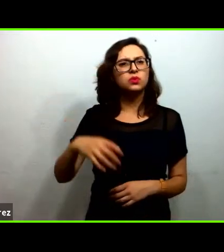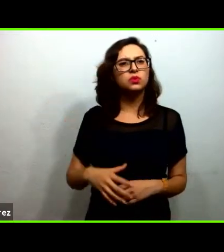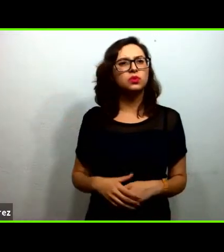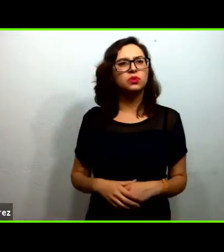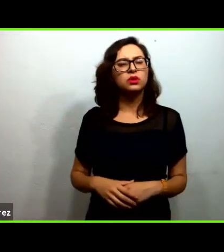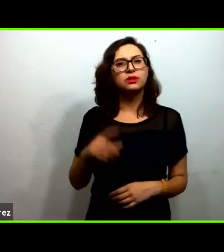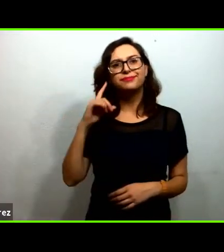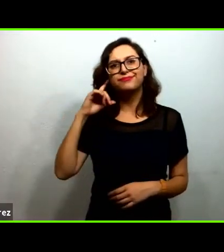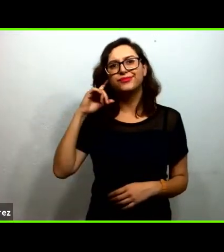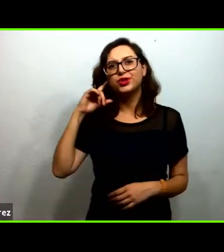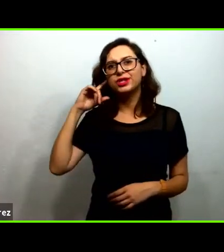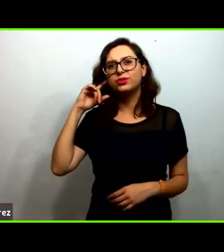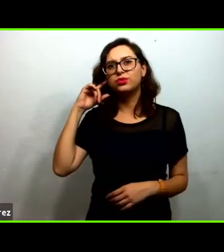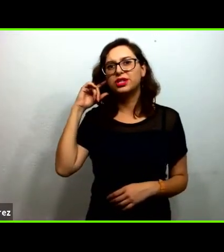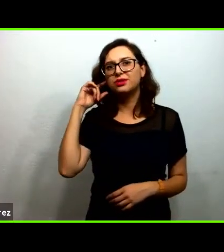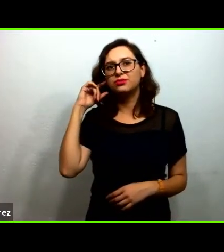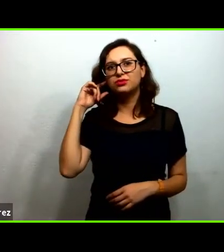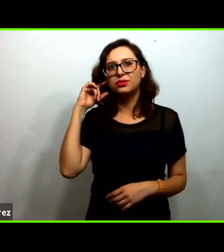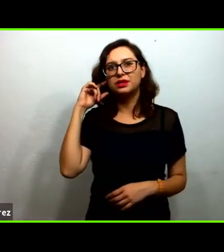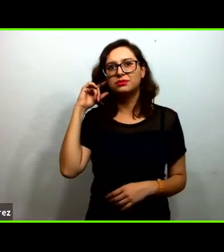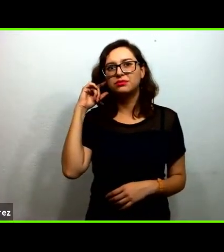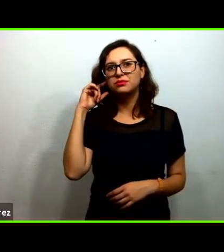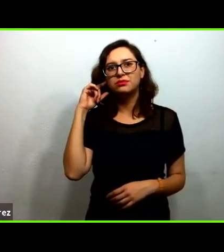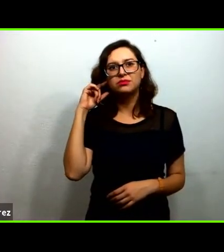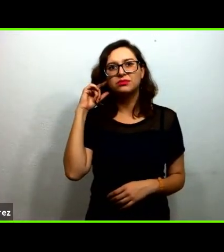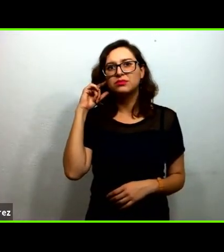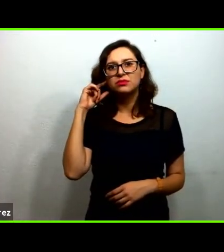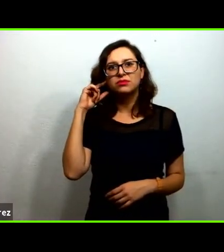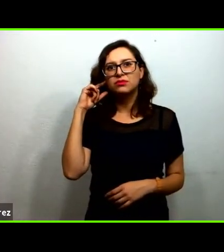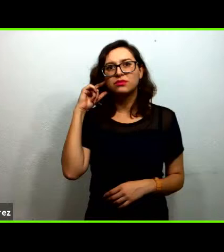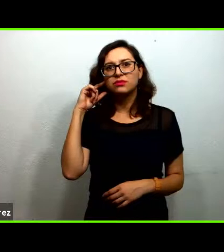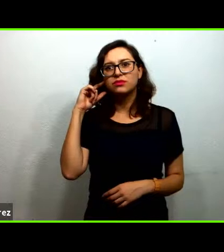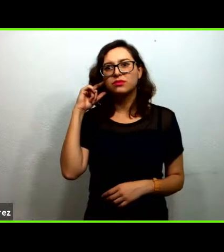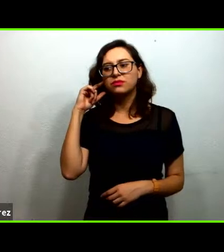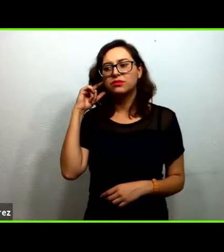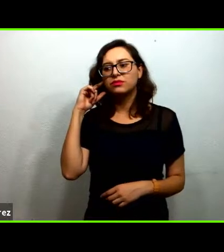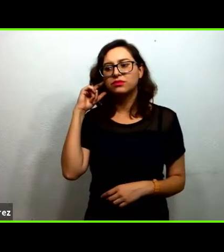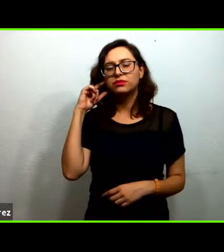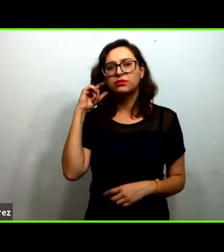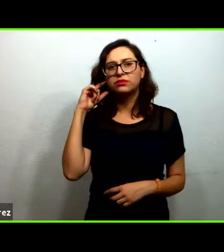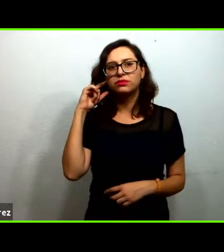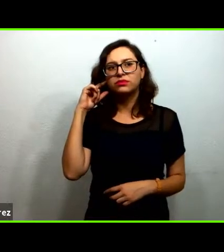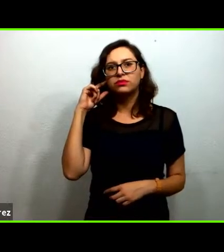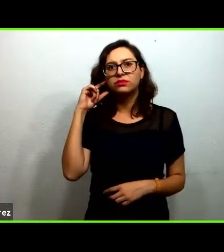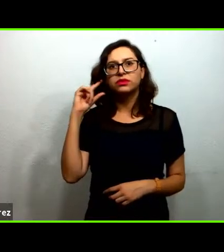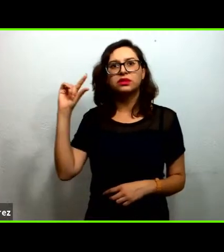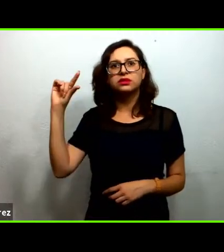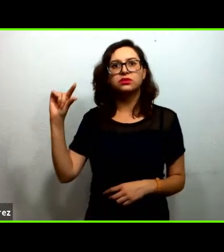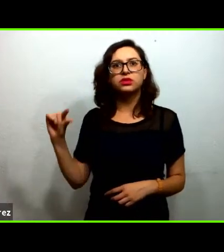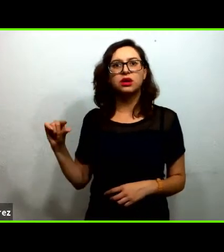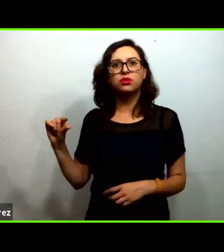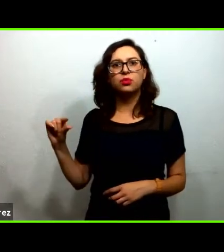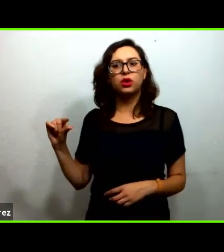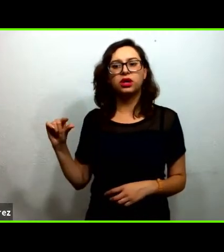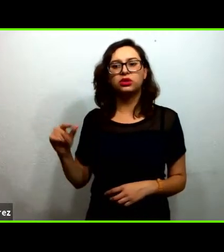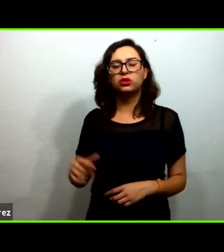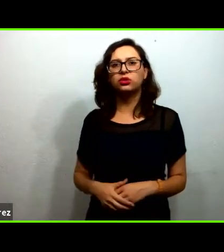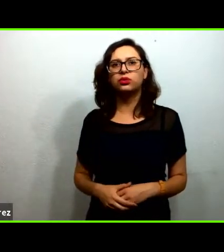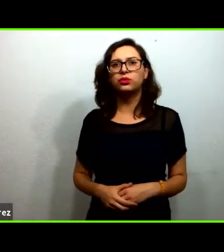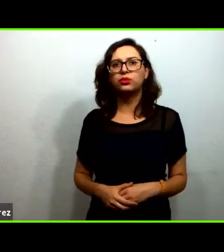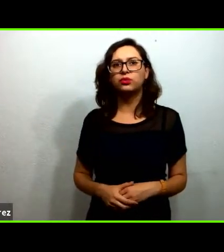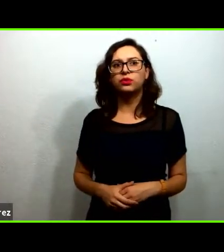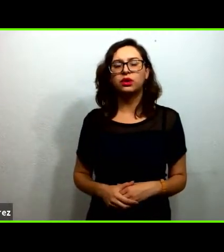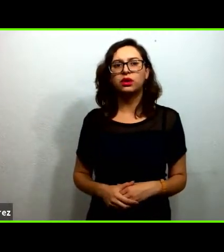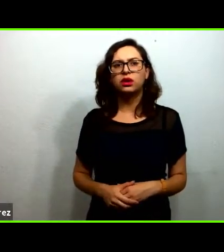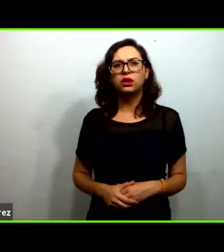estas funcionen se necesita una preocupación compartida un objetivo claro y una coordinación fuerte pero lo más importante digamos